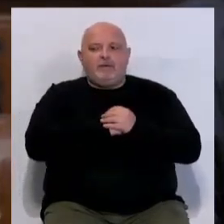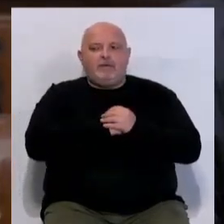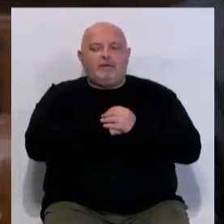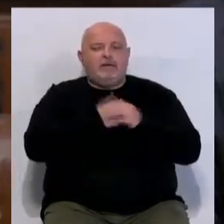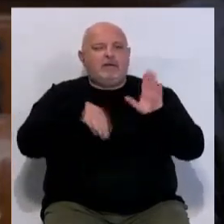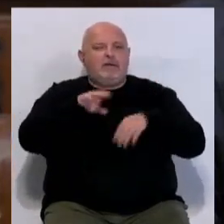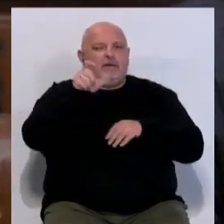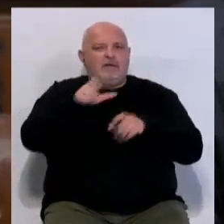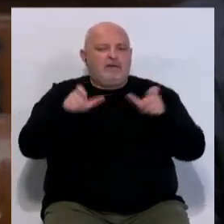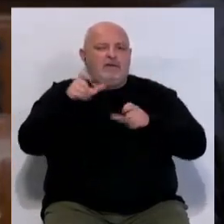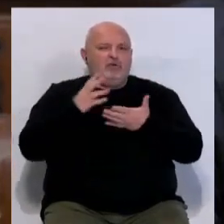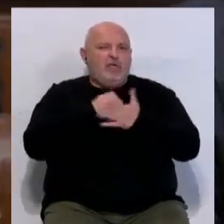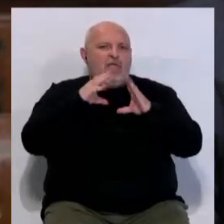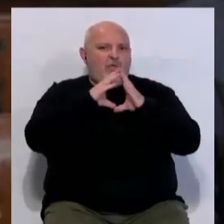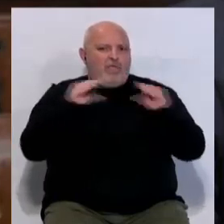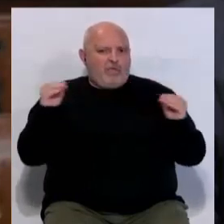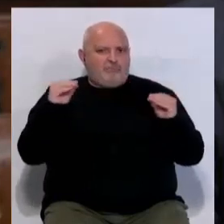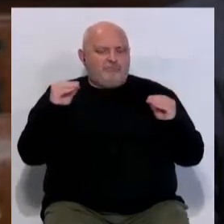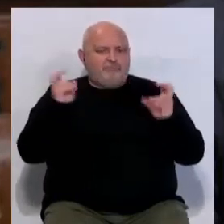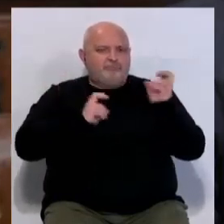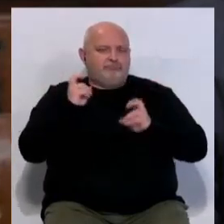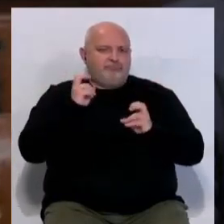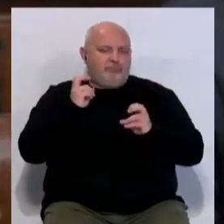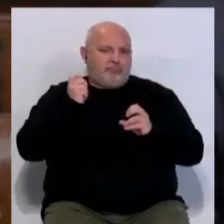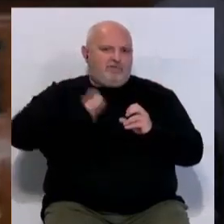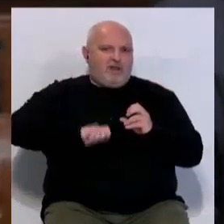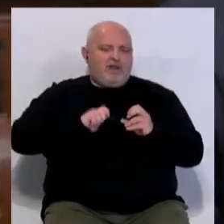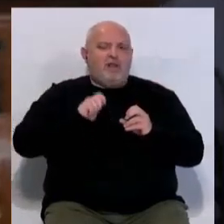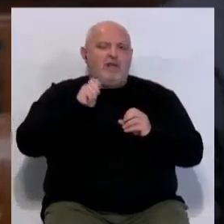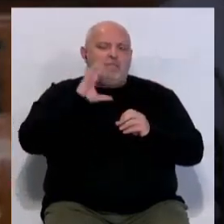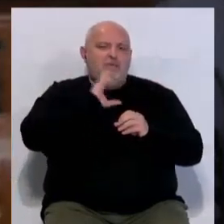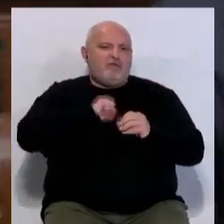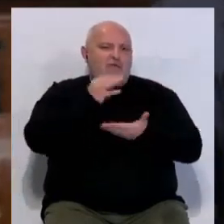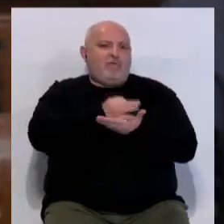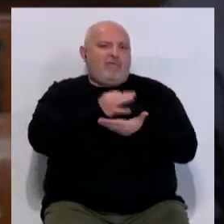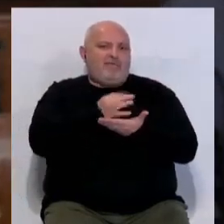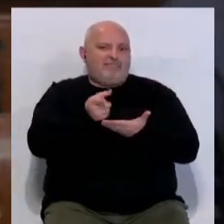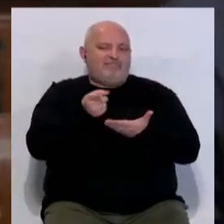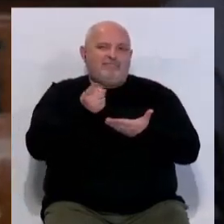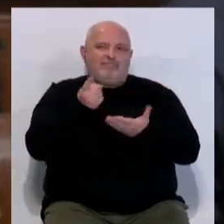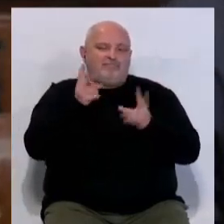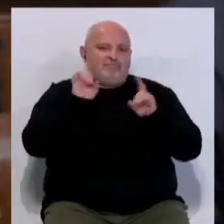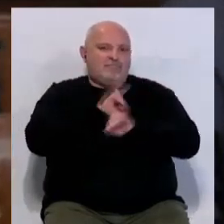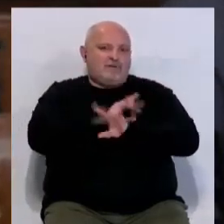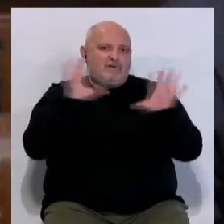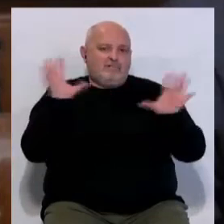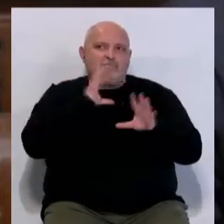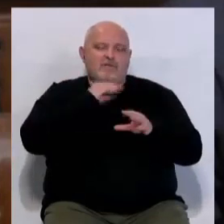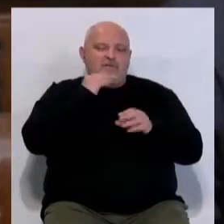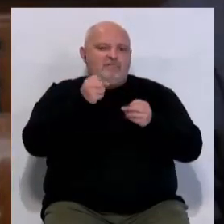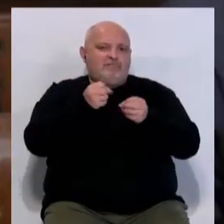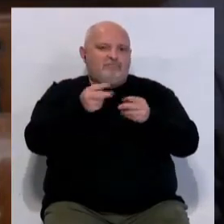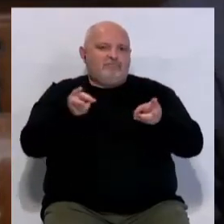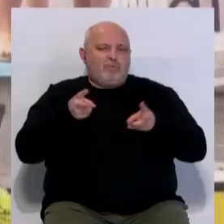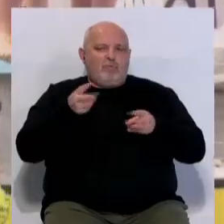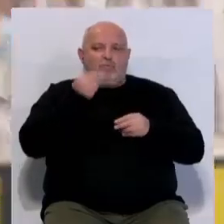nadadores, si no me equivoco, de toda Andalucía que vienen y que disfruten de nuestra maravillosa ciudad que es una joya que tenemos y de nuestra maravillosa piscina